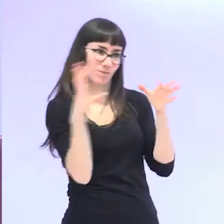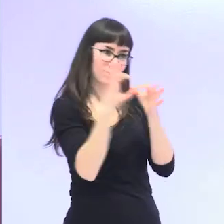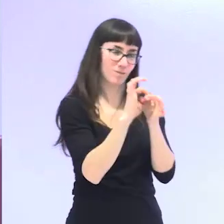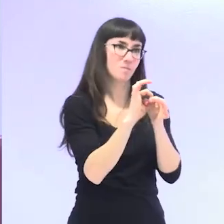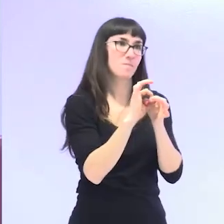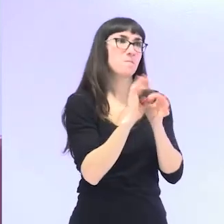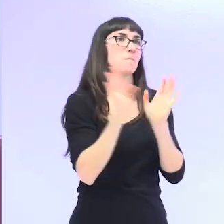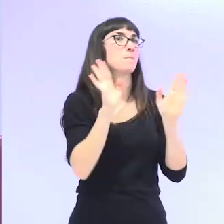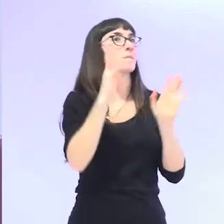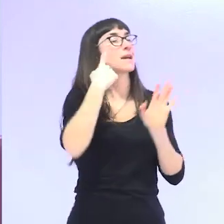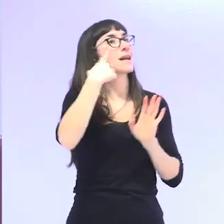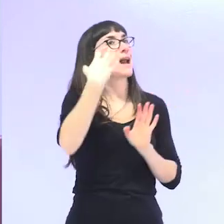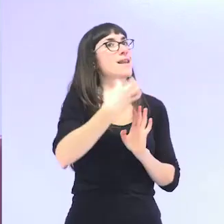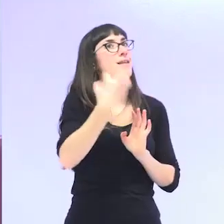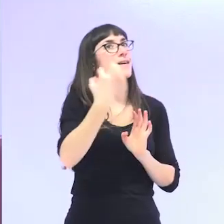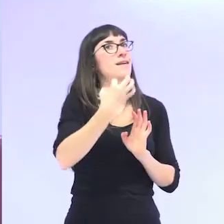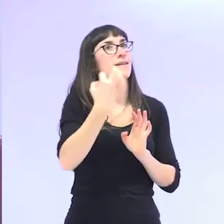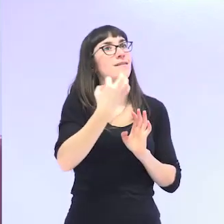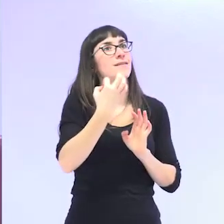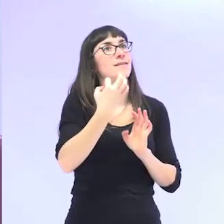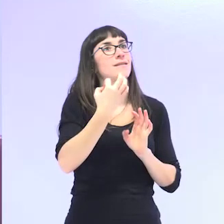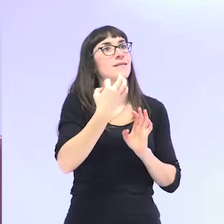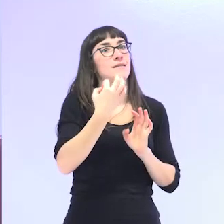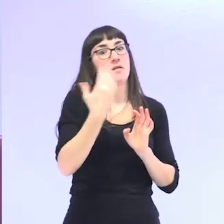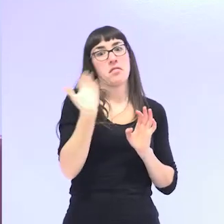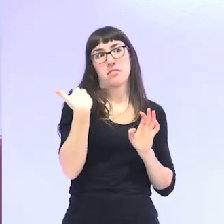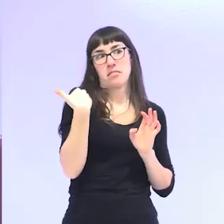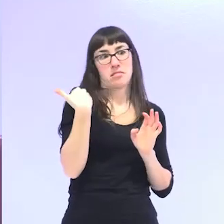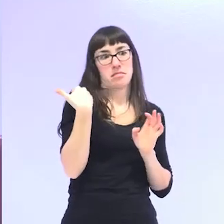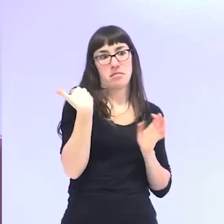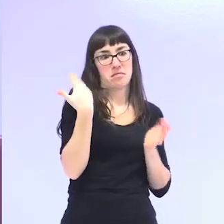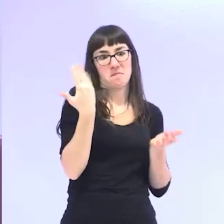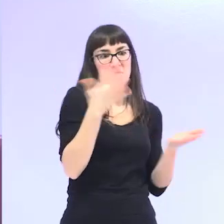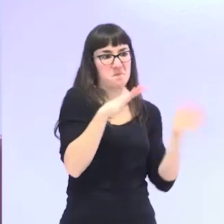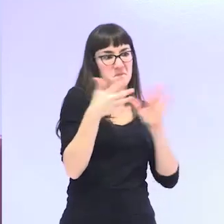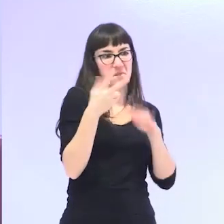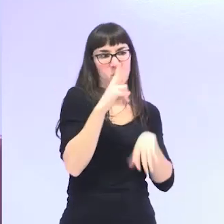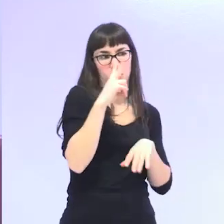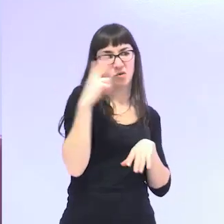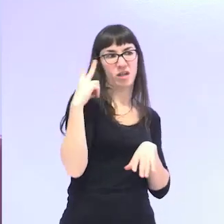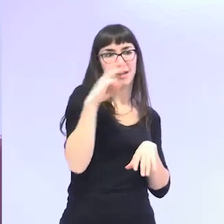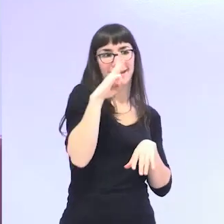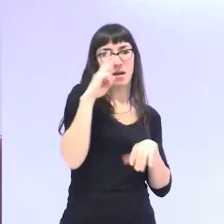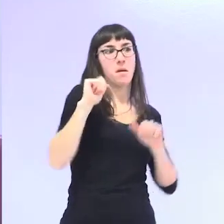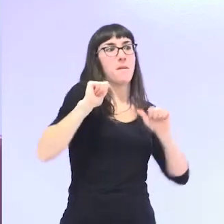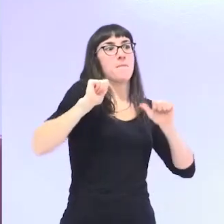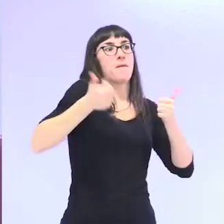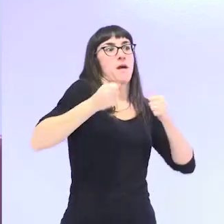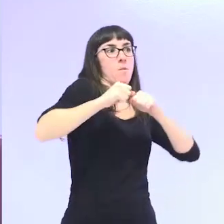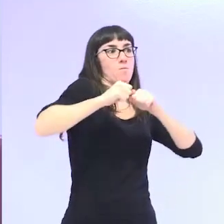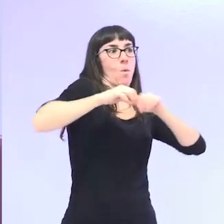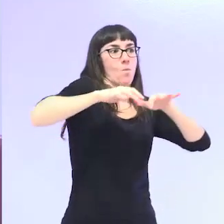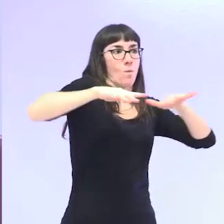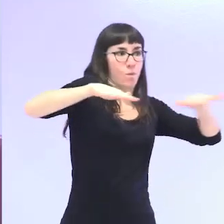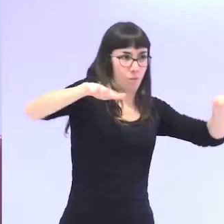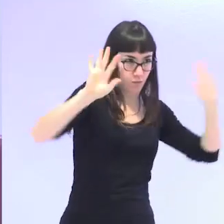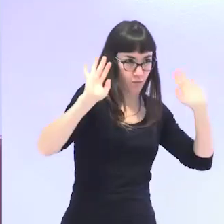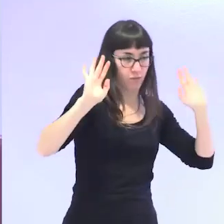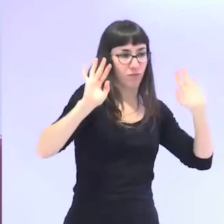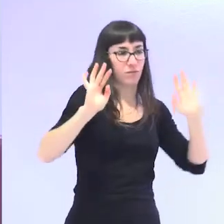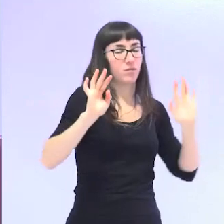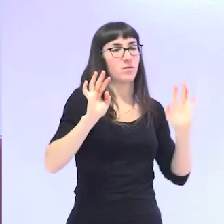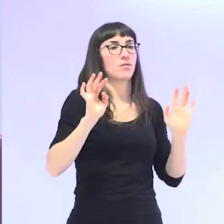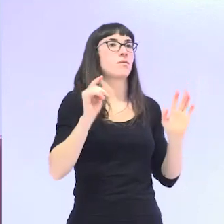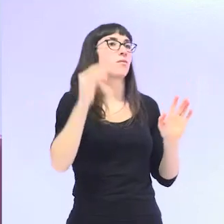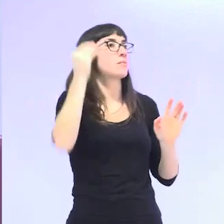esto está teniendo repercusión desde hace aproximadamente dos, tres años. No es baladí que, bueno,